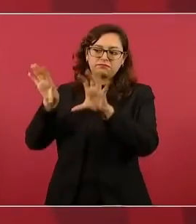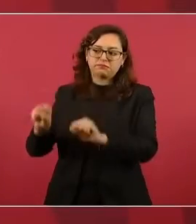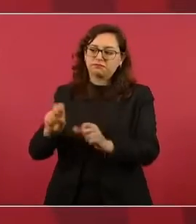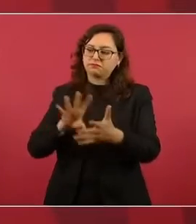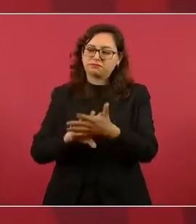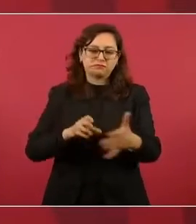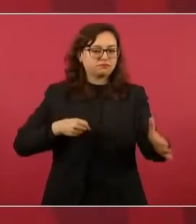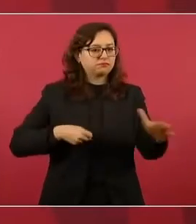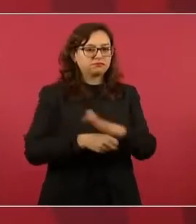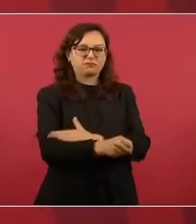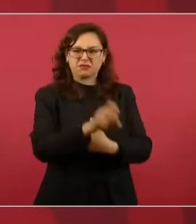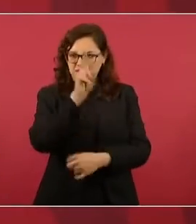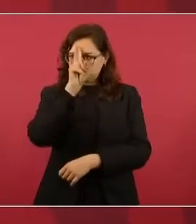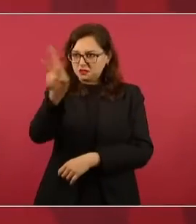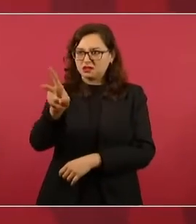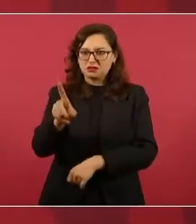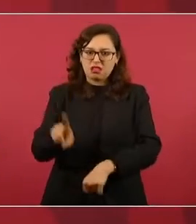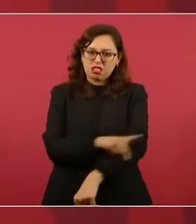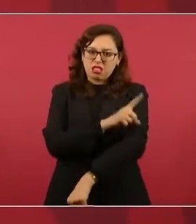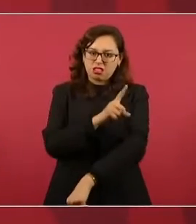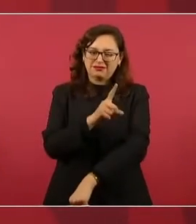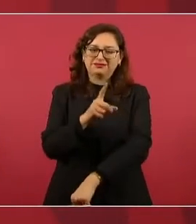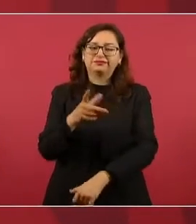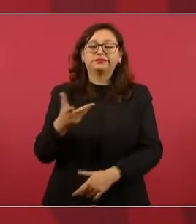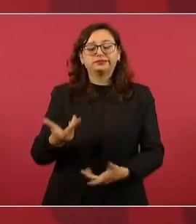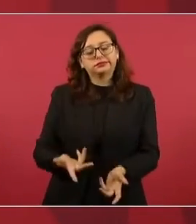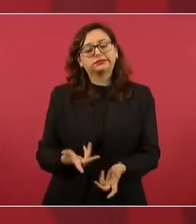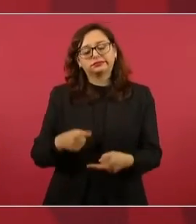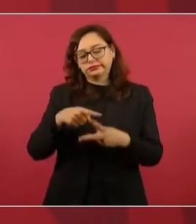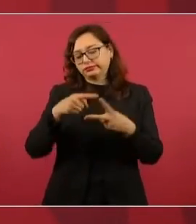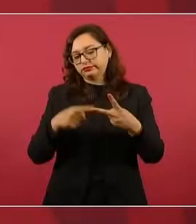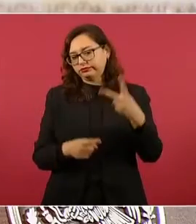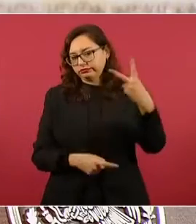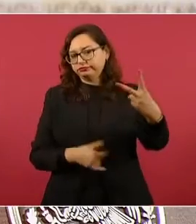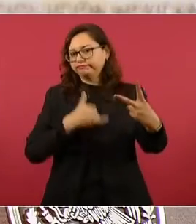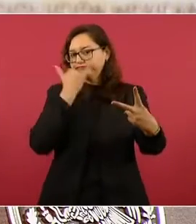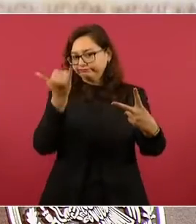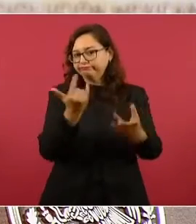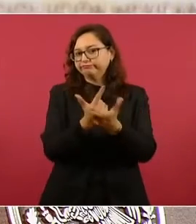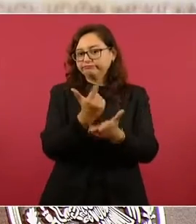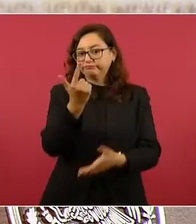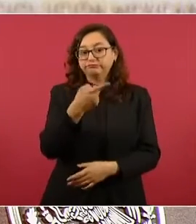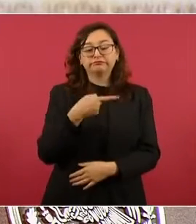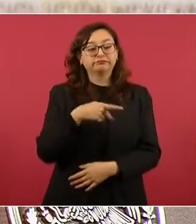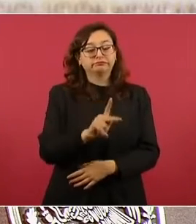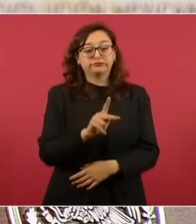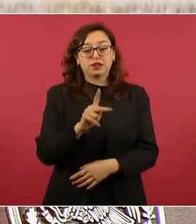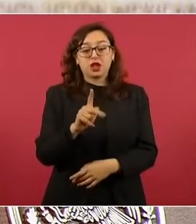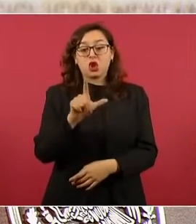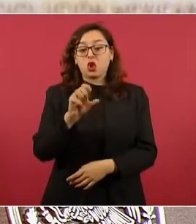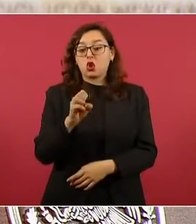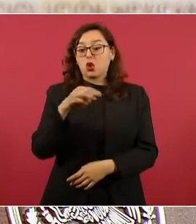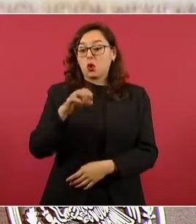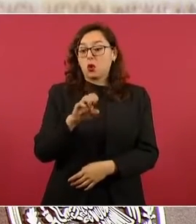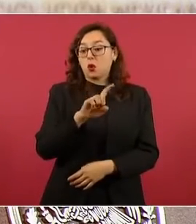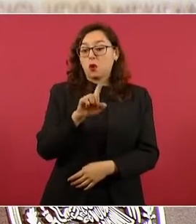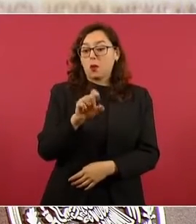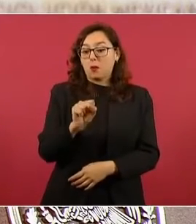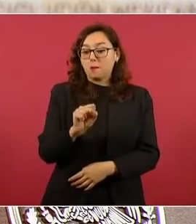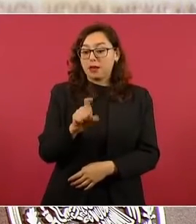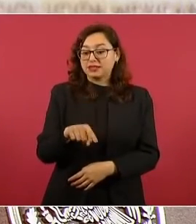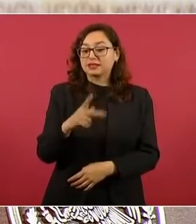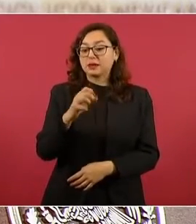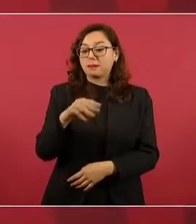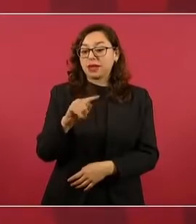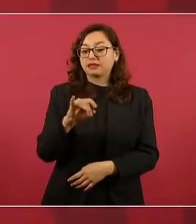hizo cosas extraordinarias, mucho desarrollo económico. La economía